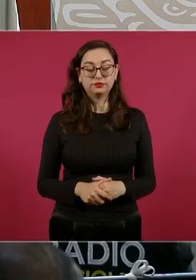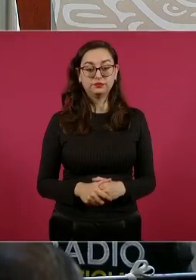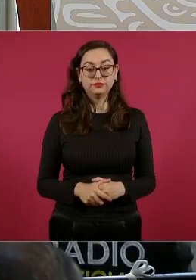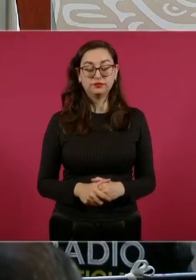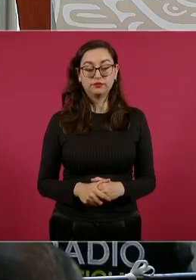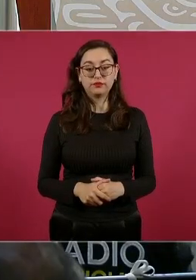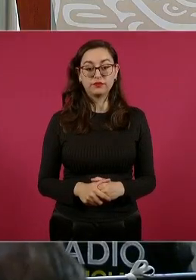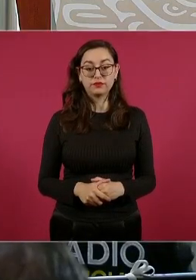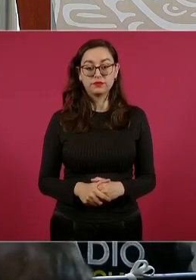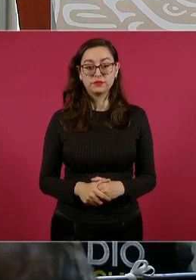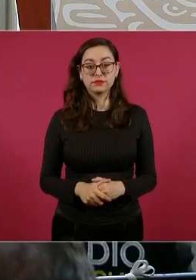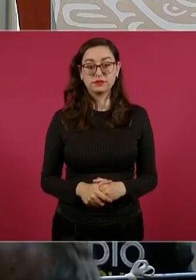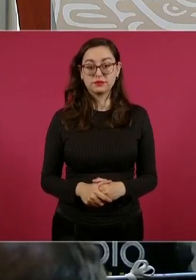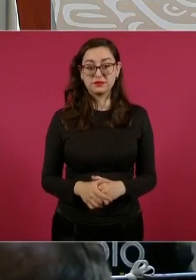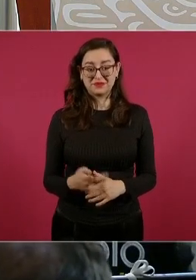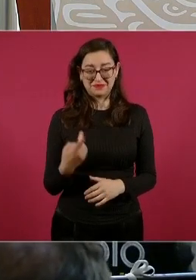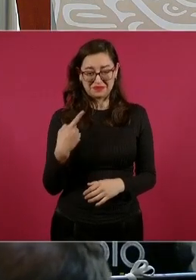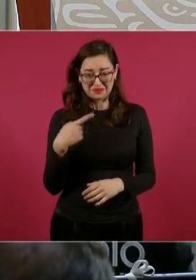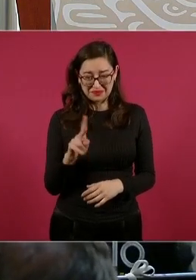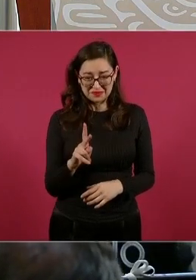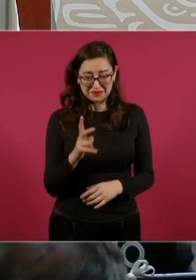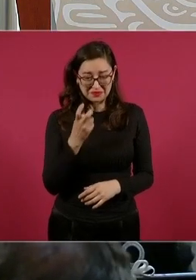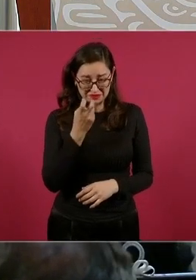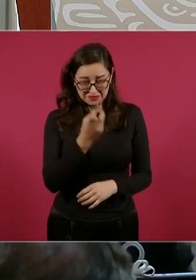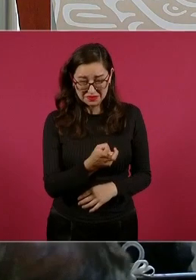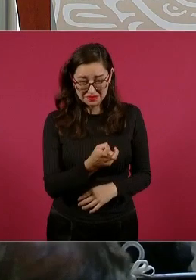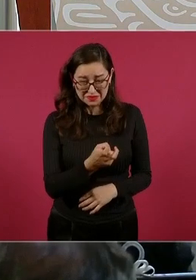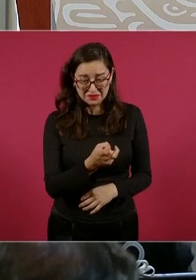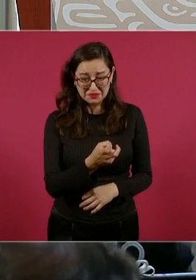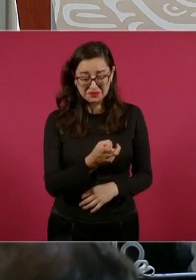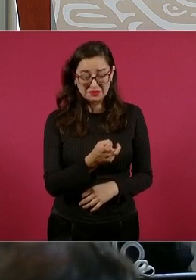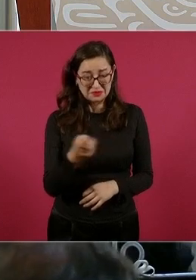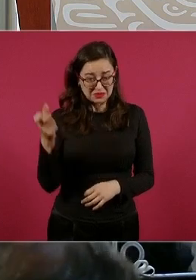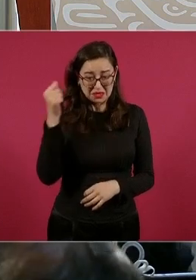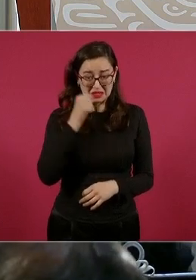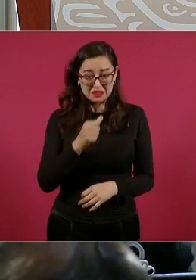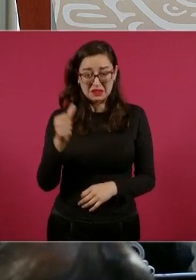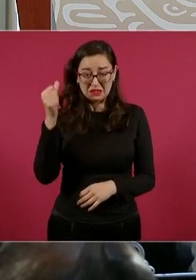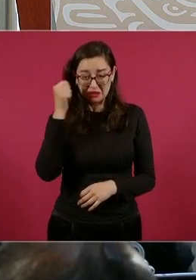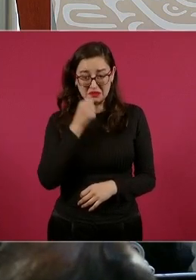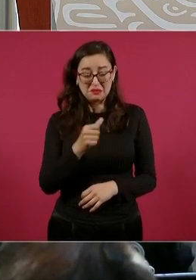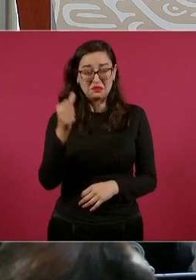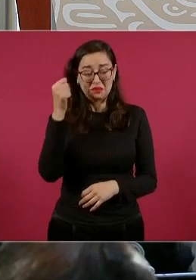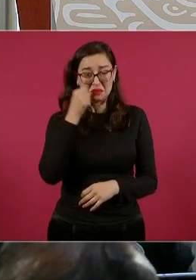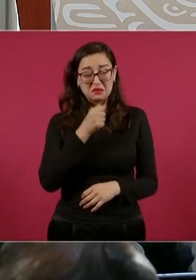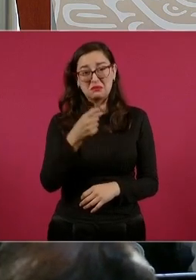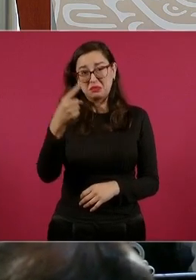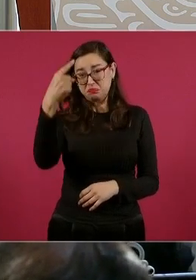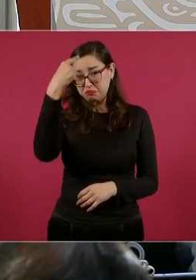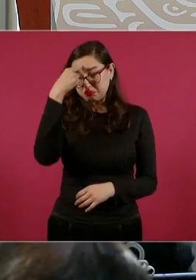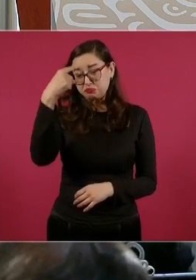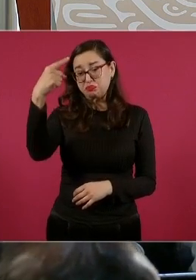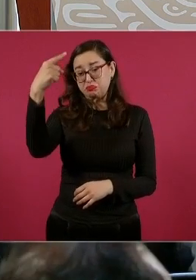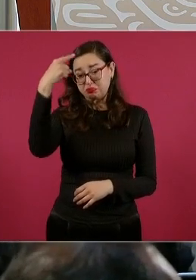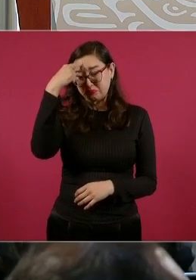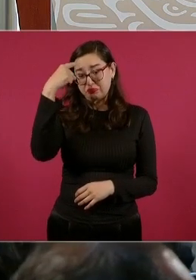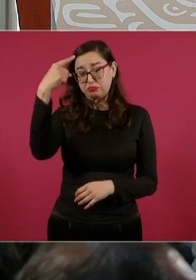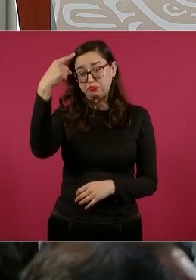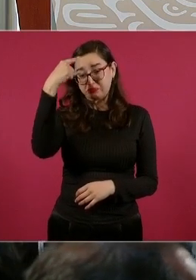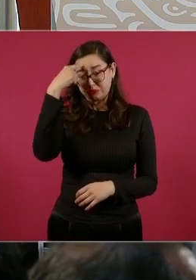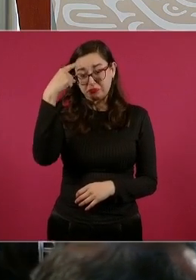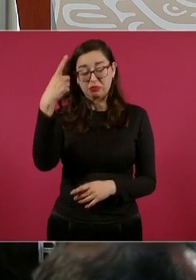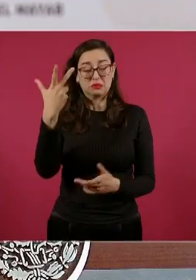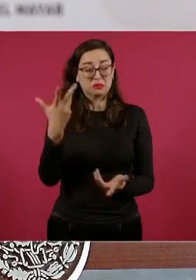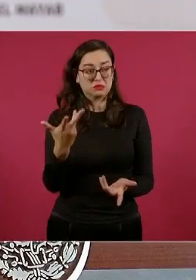puede uno estar todo el tiempo de